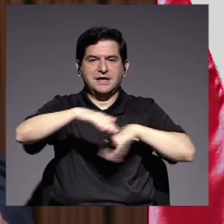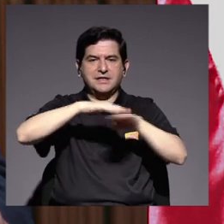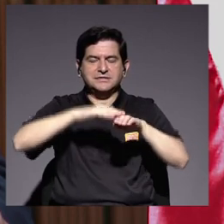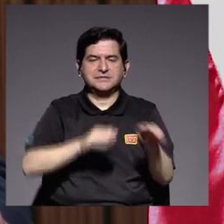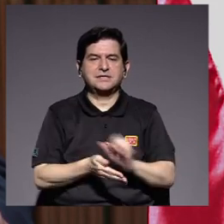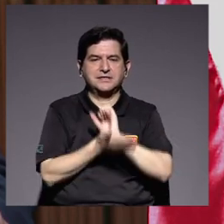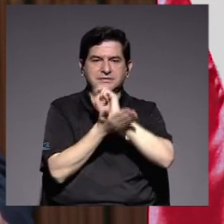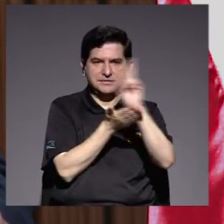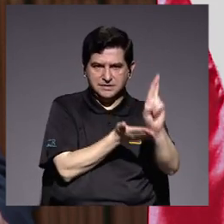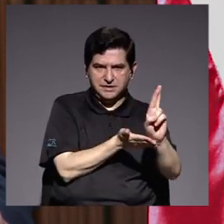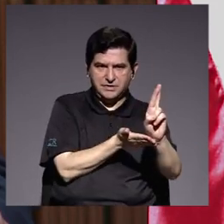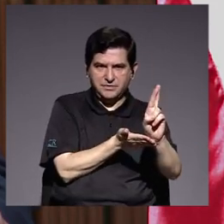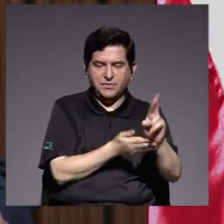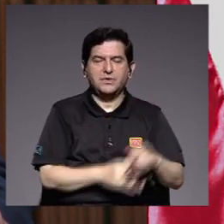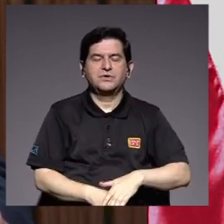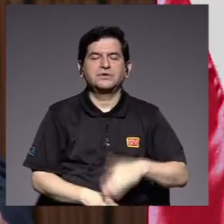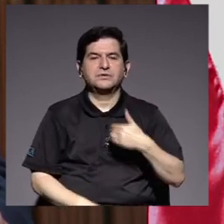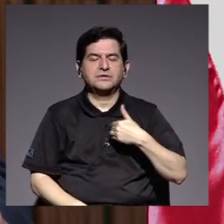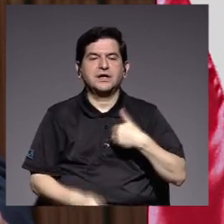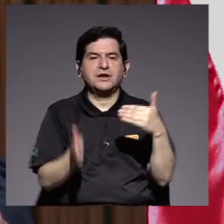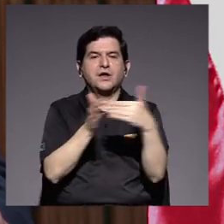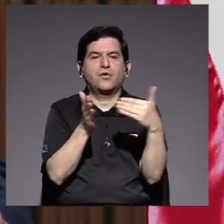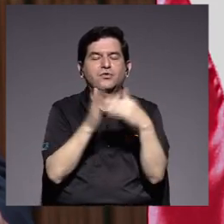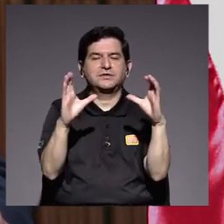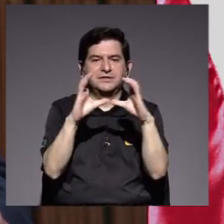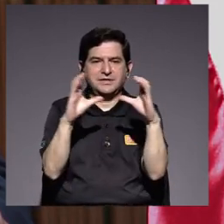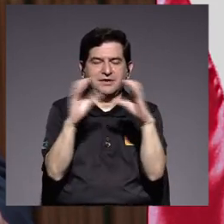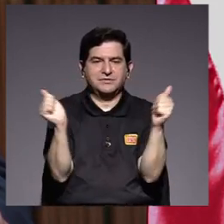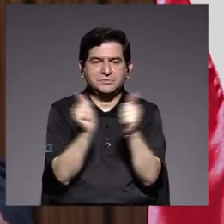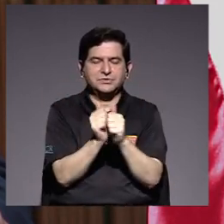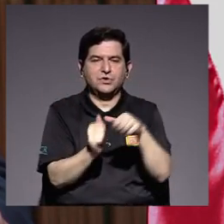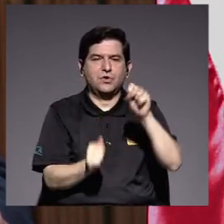Occidente, alcanza la recreditación con Sinaes.